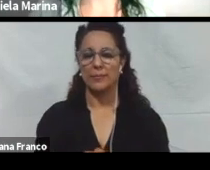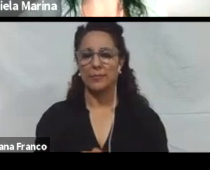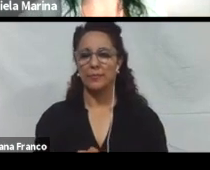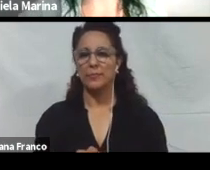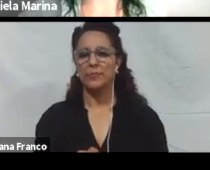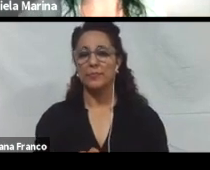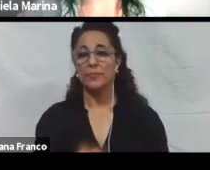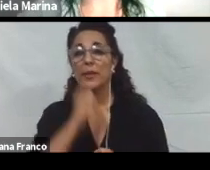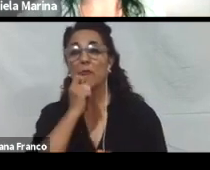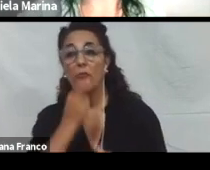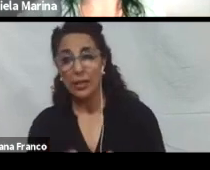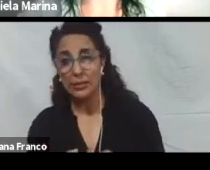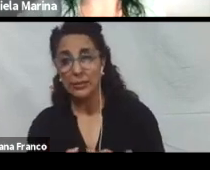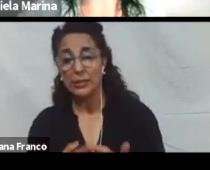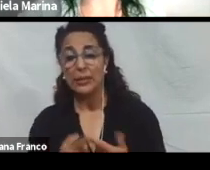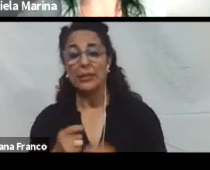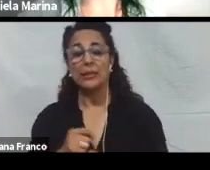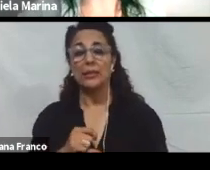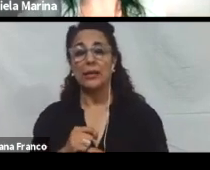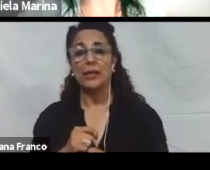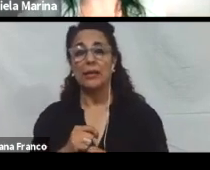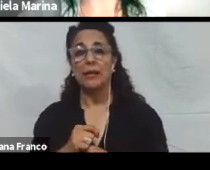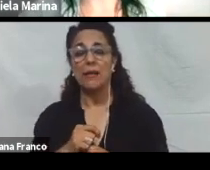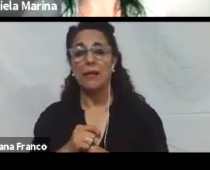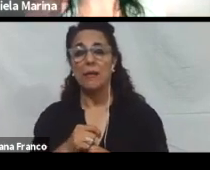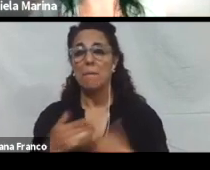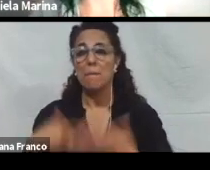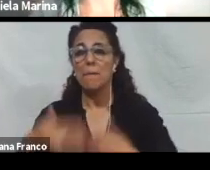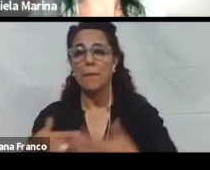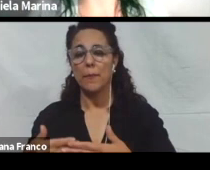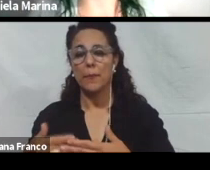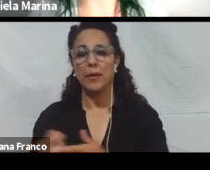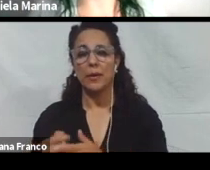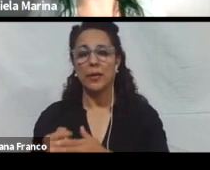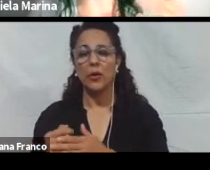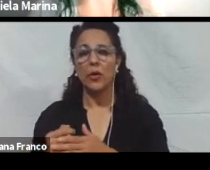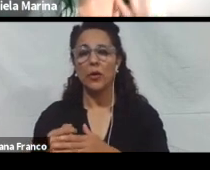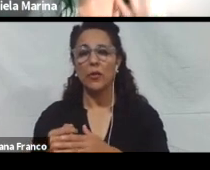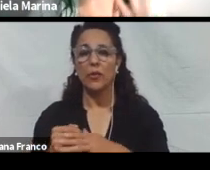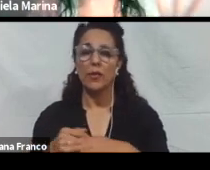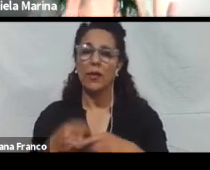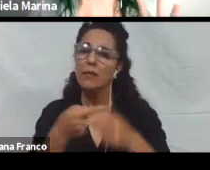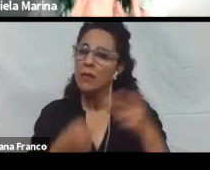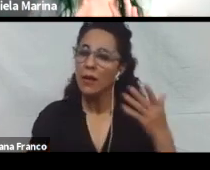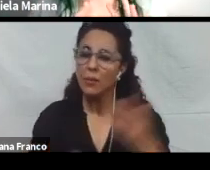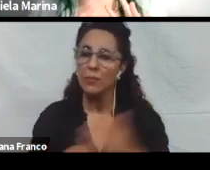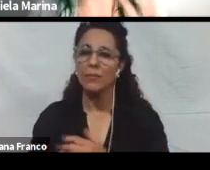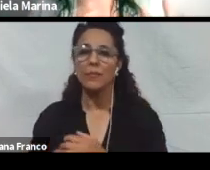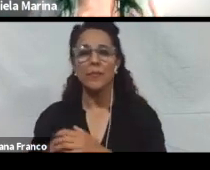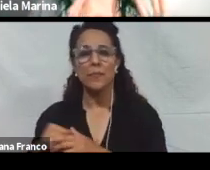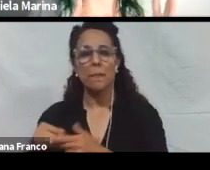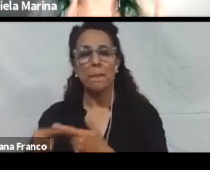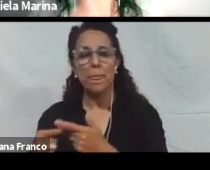Facilitar el manejo de la información y los recursos. Se pueden proponer, por ejemplo, plantillas gráficas que nos permitan